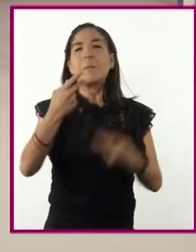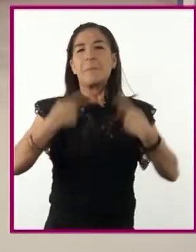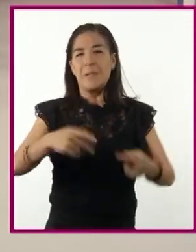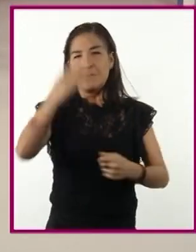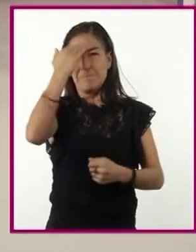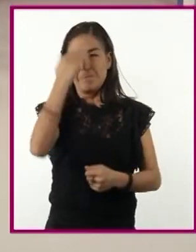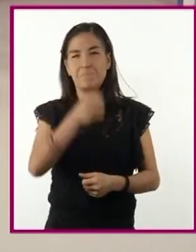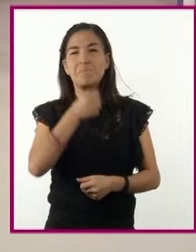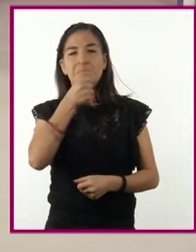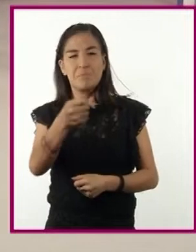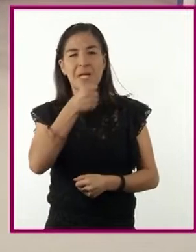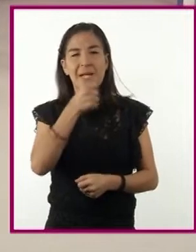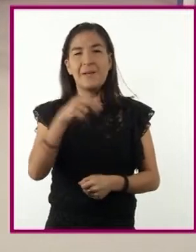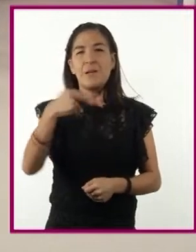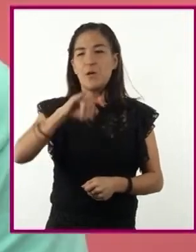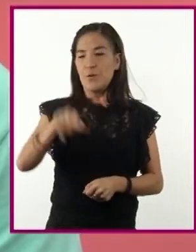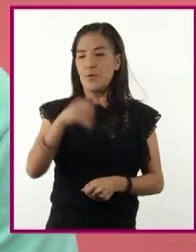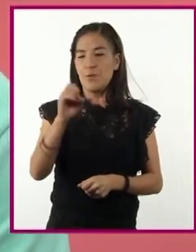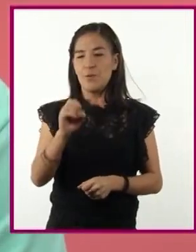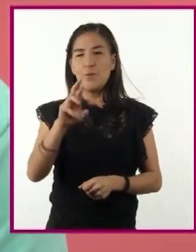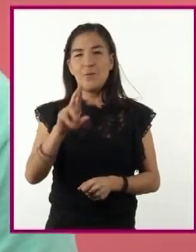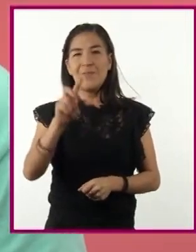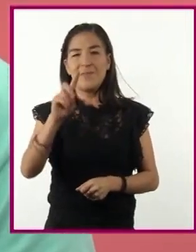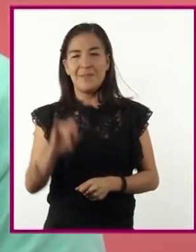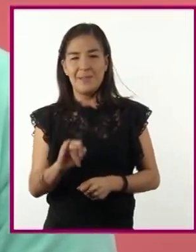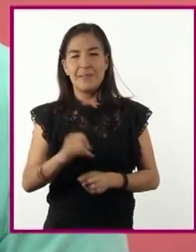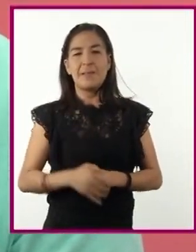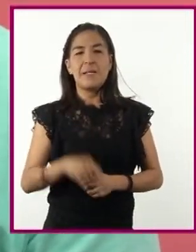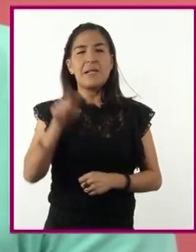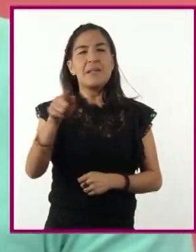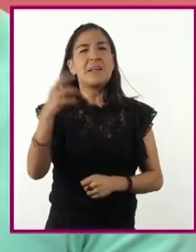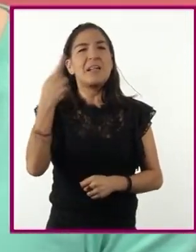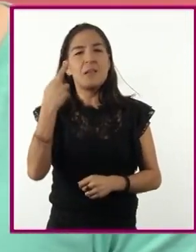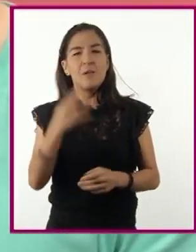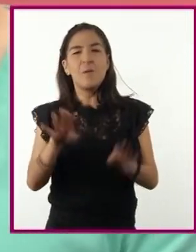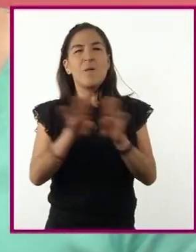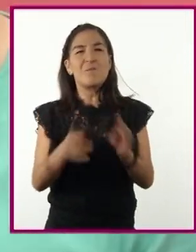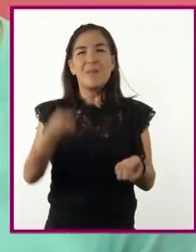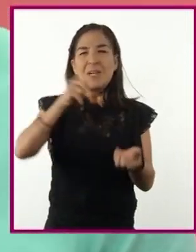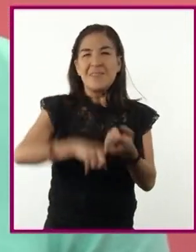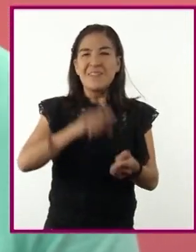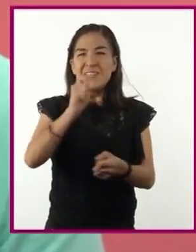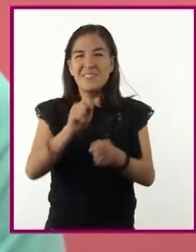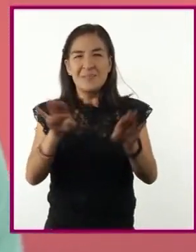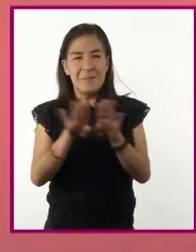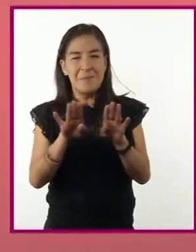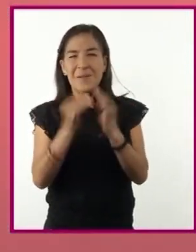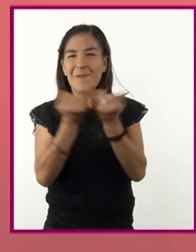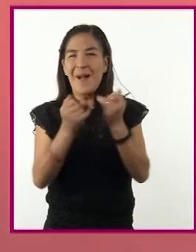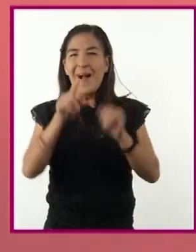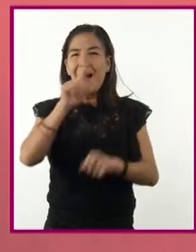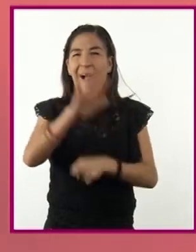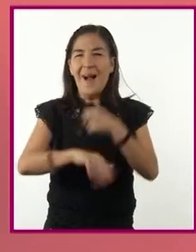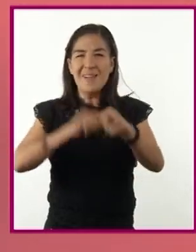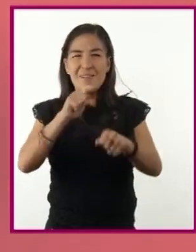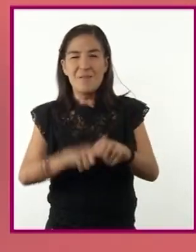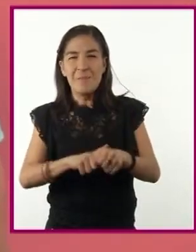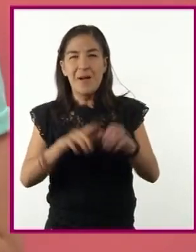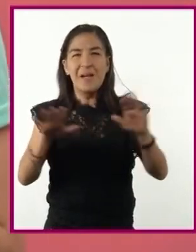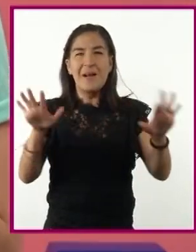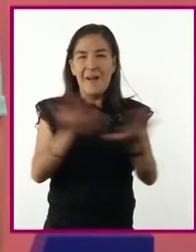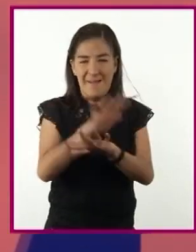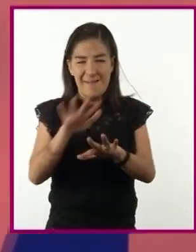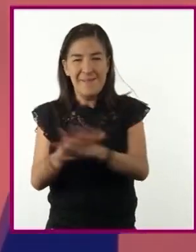periodista Jordi Finassi. La radio es ese camaleón que se disfraza y adapta en función de su entorno.